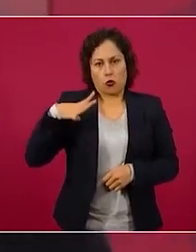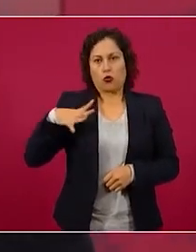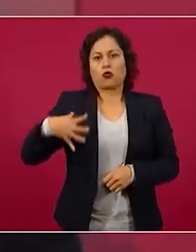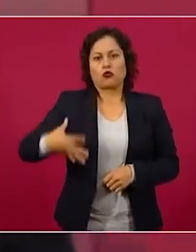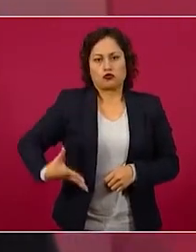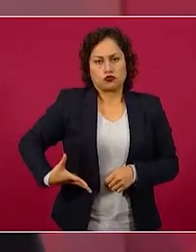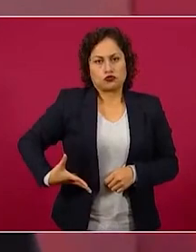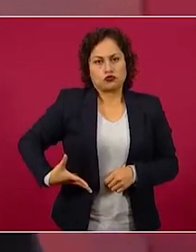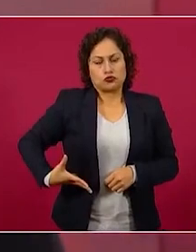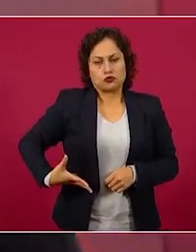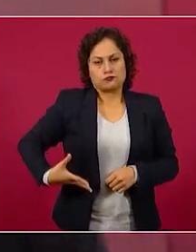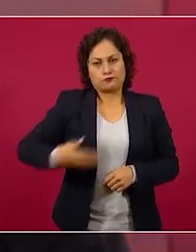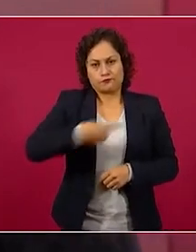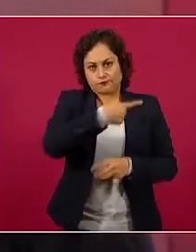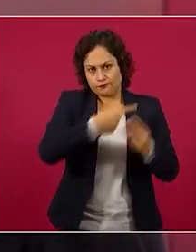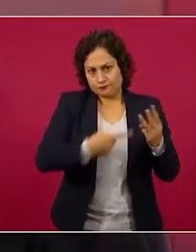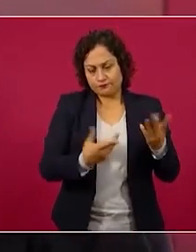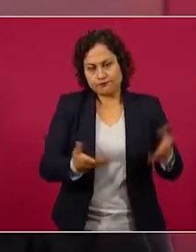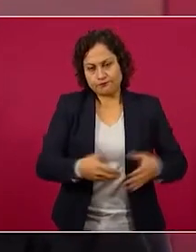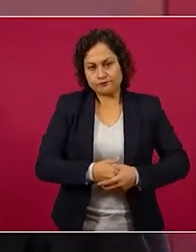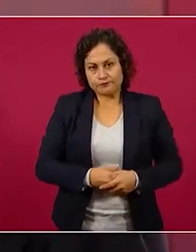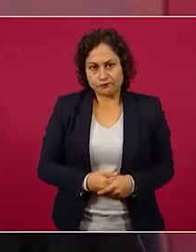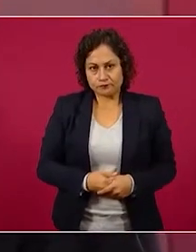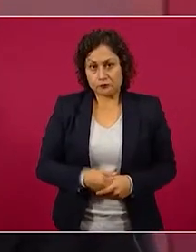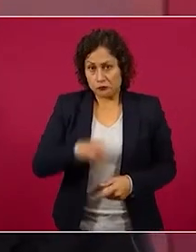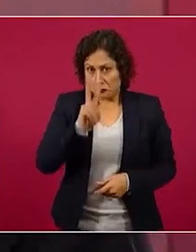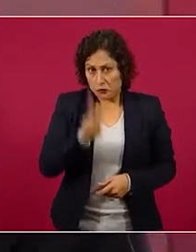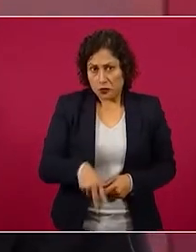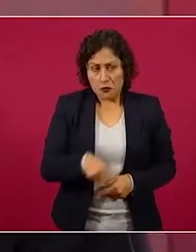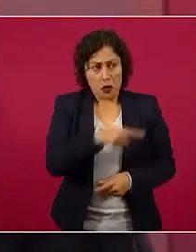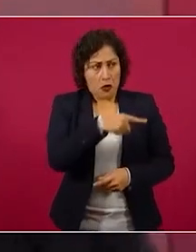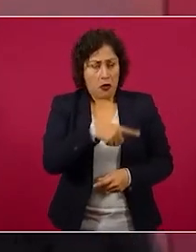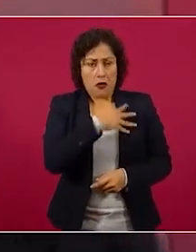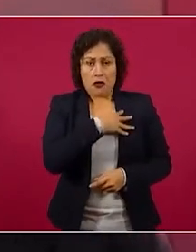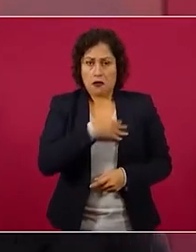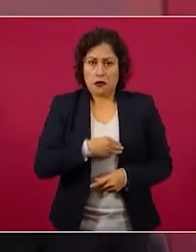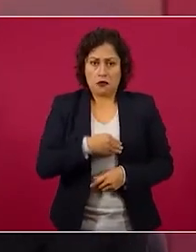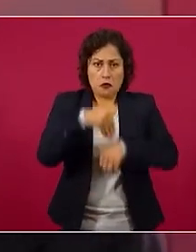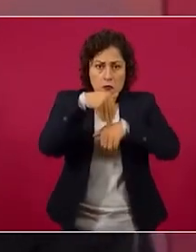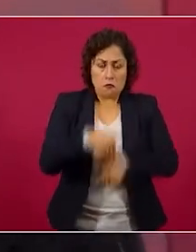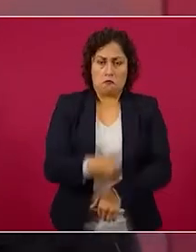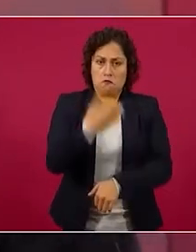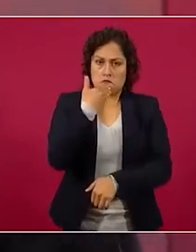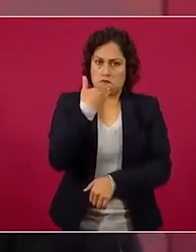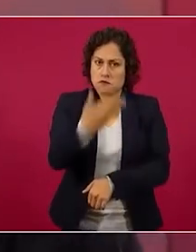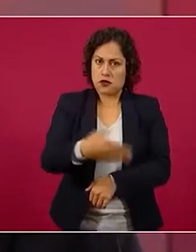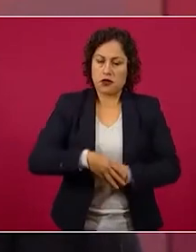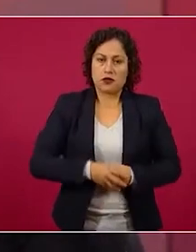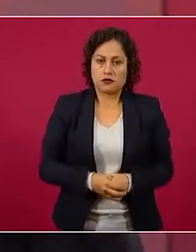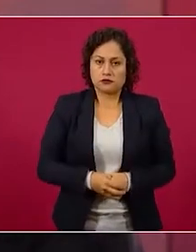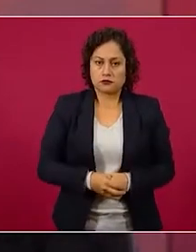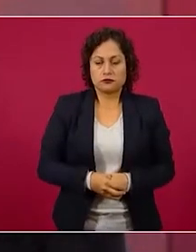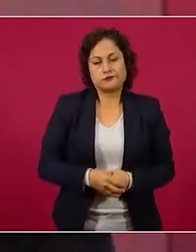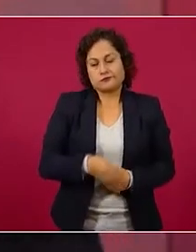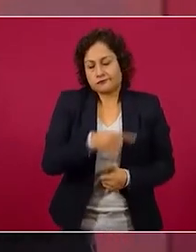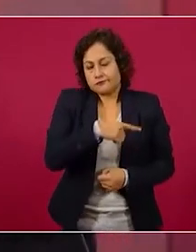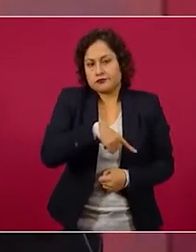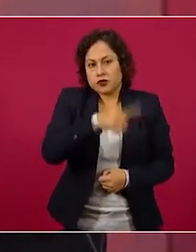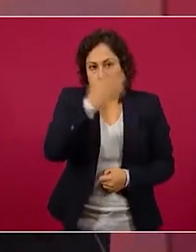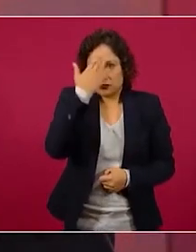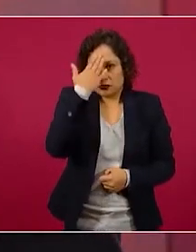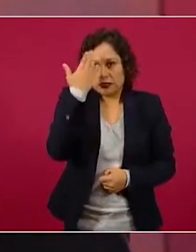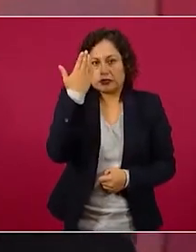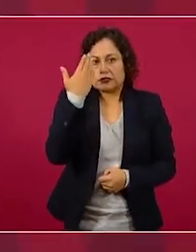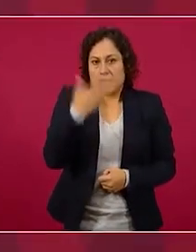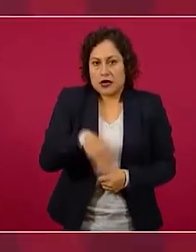y se han portado bien aunque saben de que una cosa